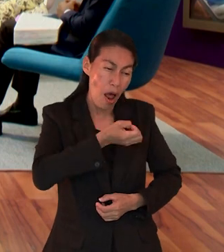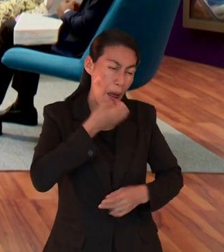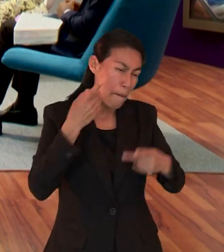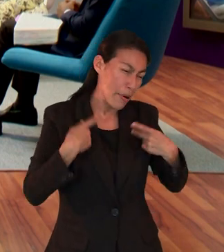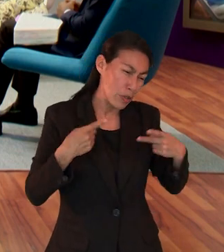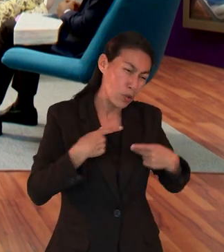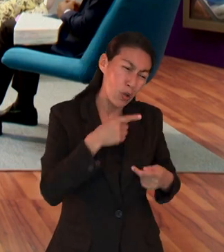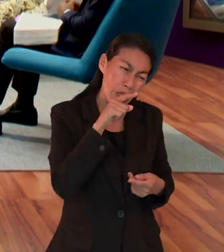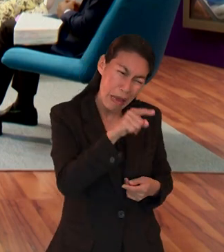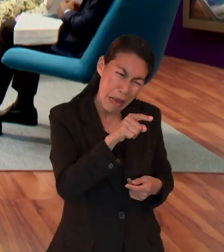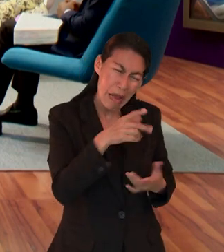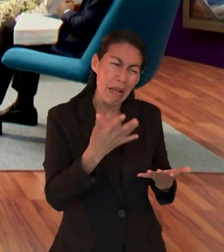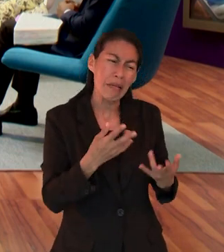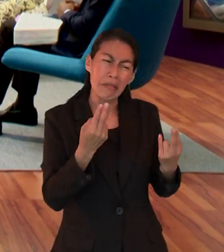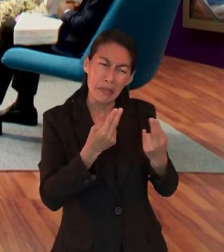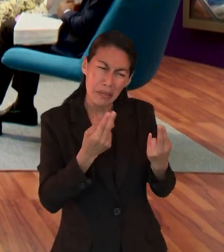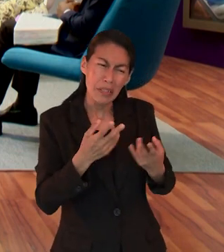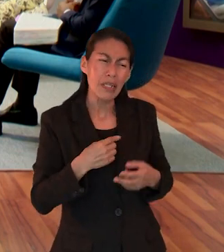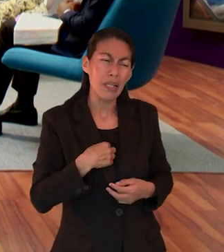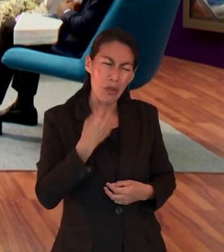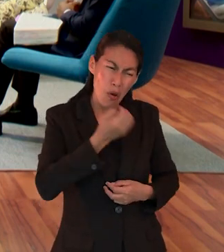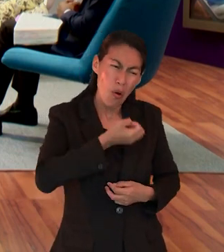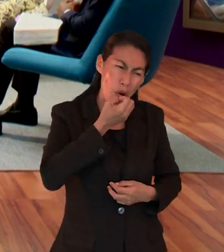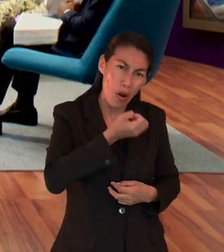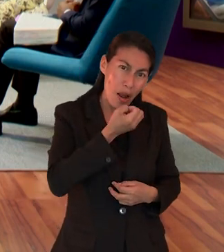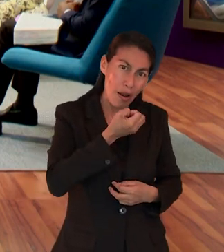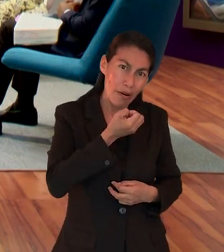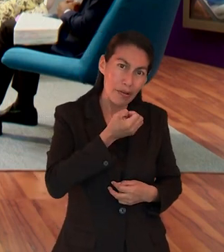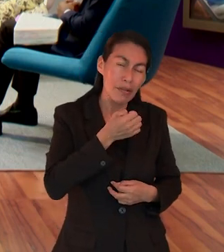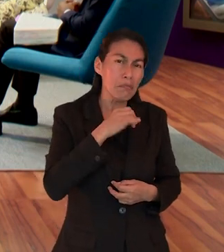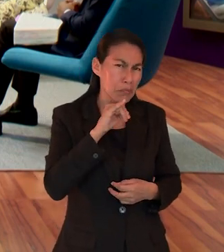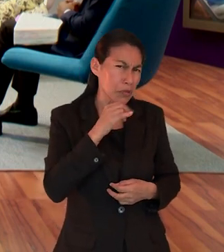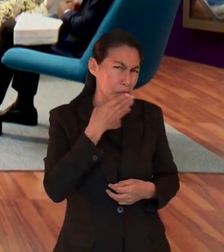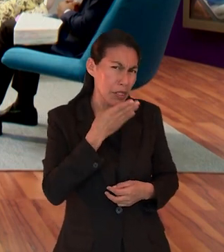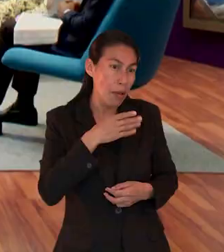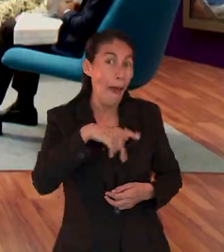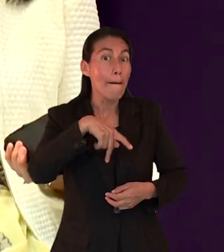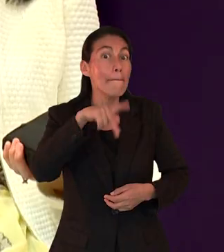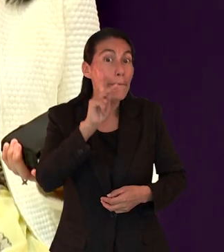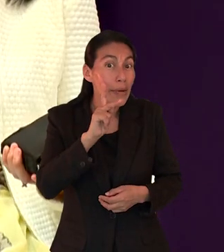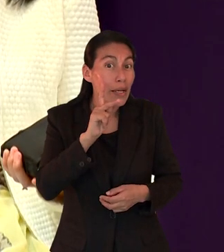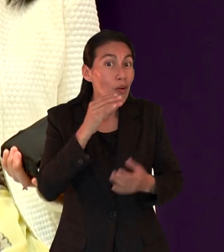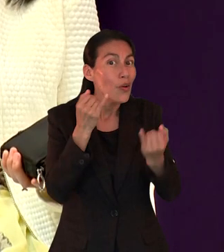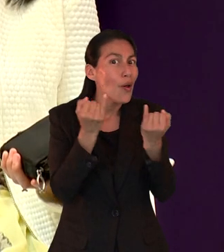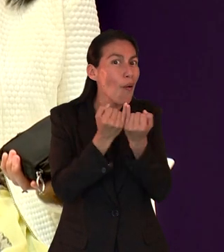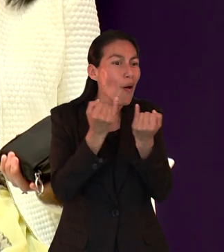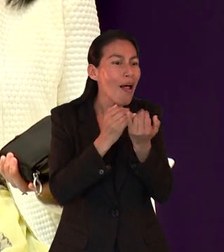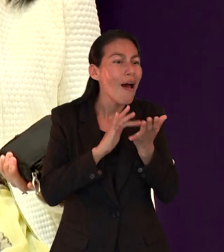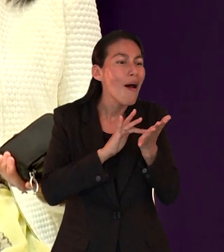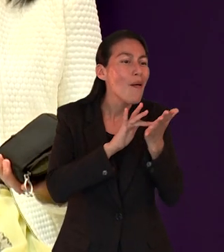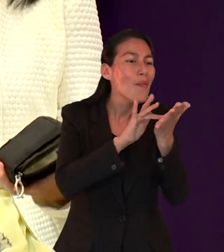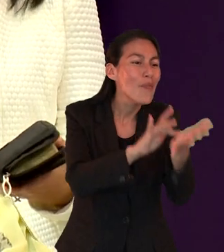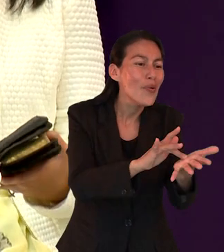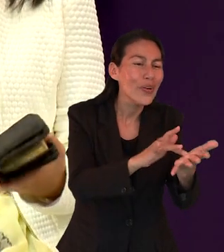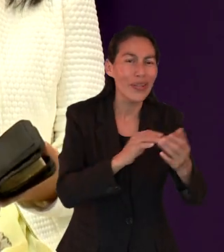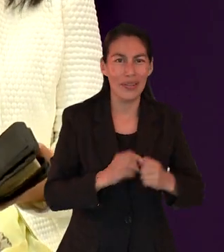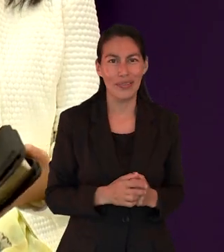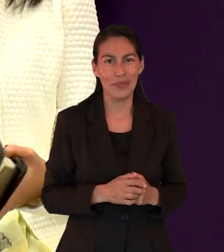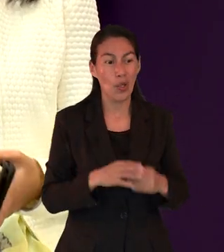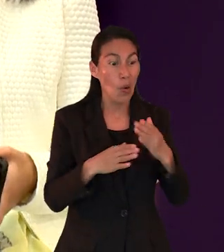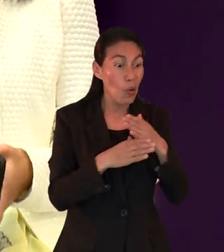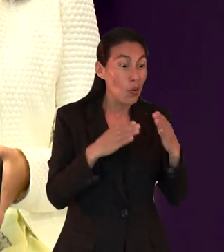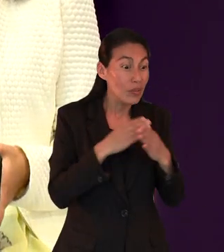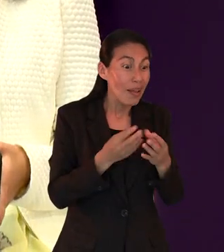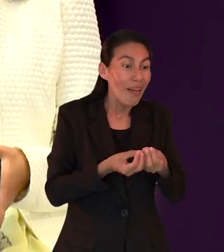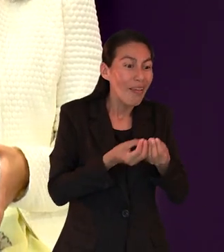aquella persona, ¿no? O lo tendré en mis oraciones, sino poder suplir esas necesidades que tenían de apoyo material